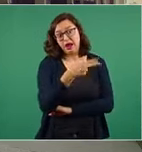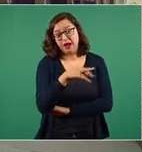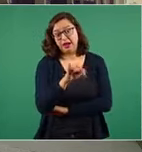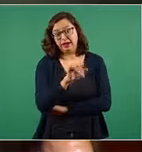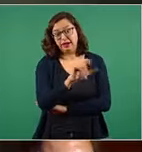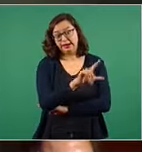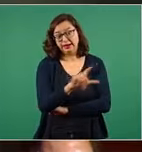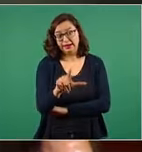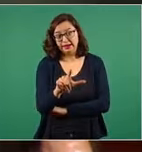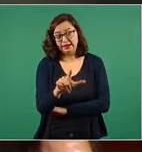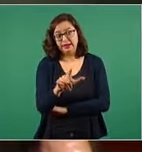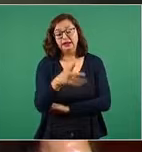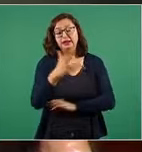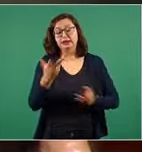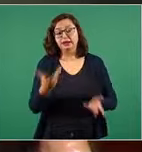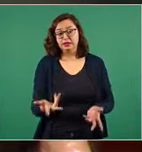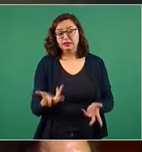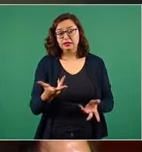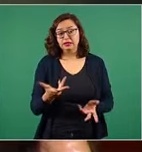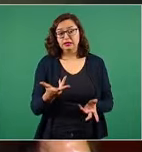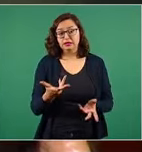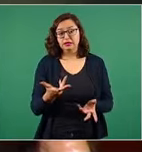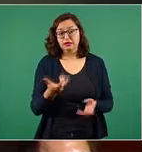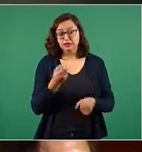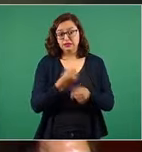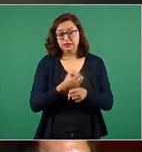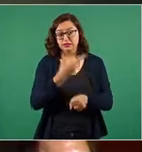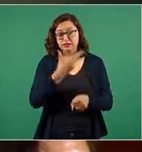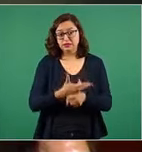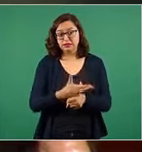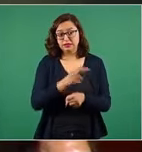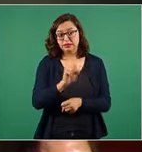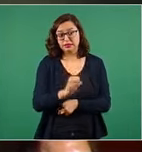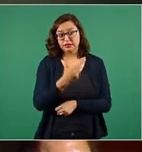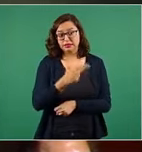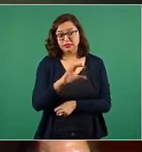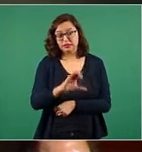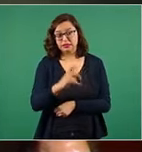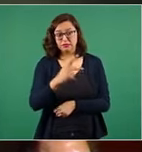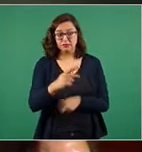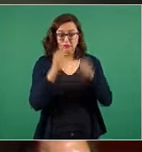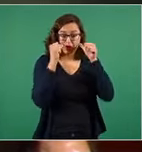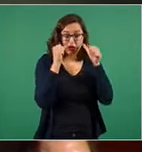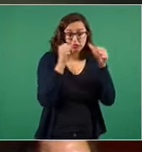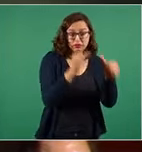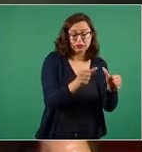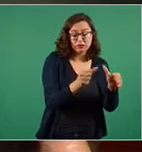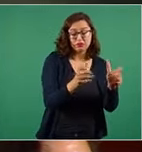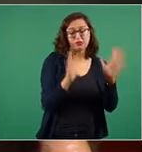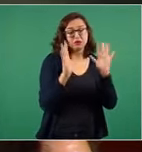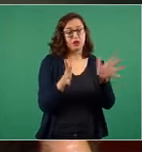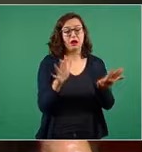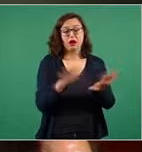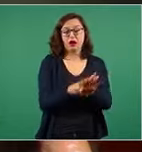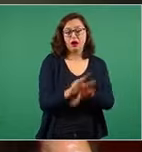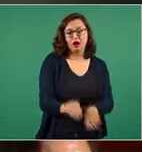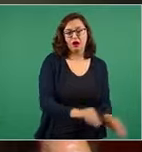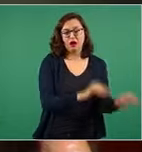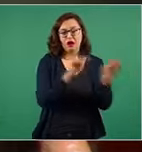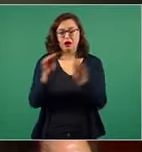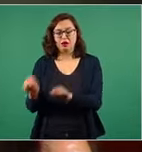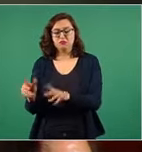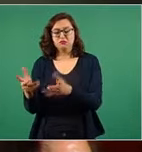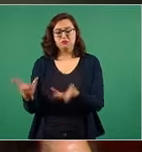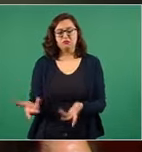los atendería el ahora entonces secretario de Hacienda, Arturo Herrera, ya se fue a Conacyt antes de tomar la presidencia del Banco de